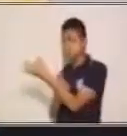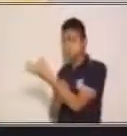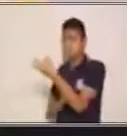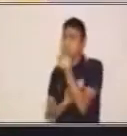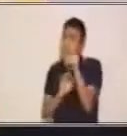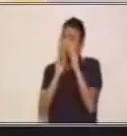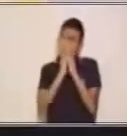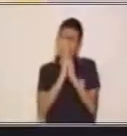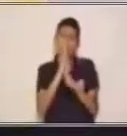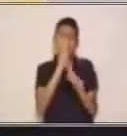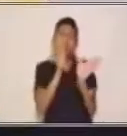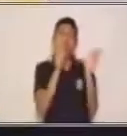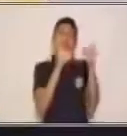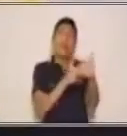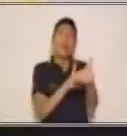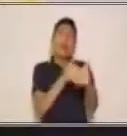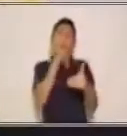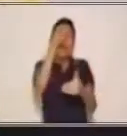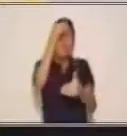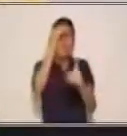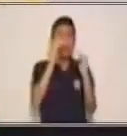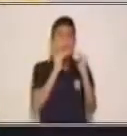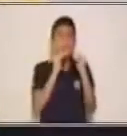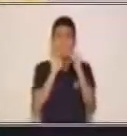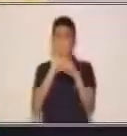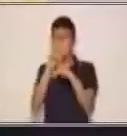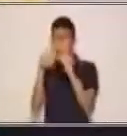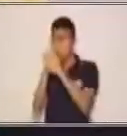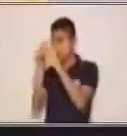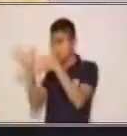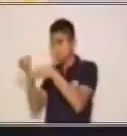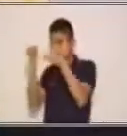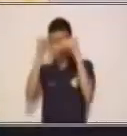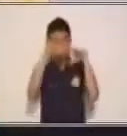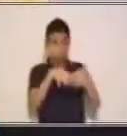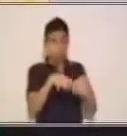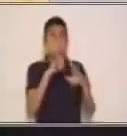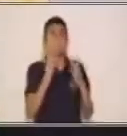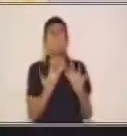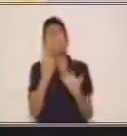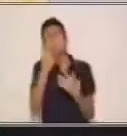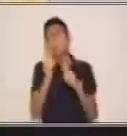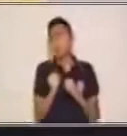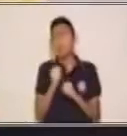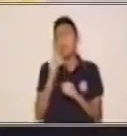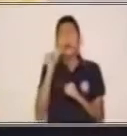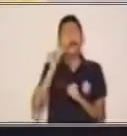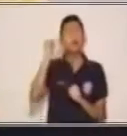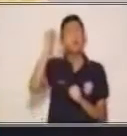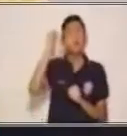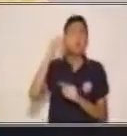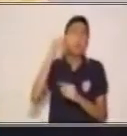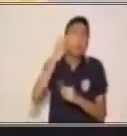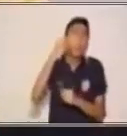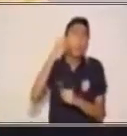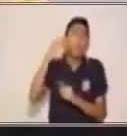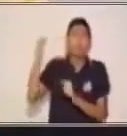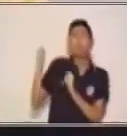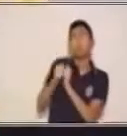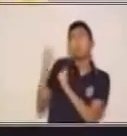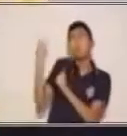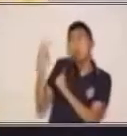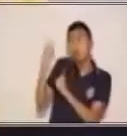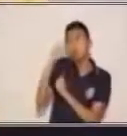Aprendo en Casa. Lo podemos también compartir con un adulto responsable, para que él nos escuche y vea lo que dibujamos.